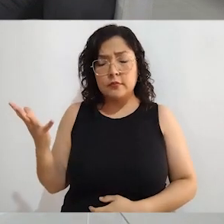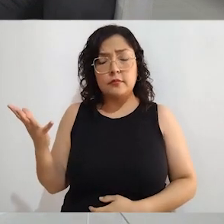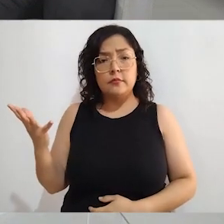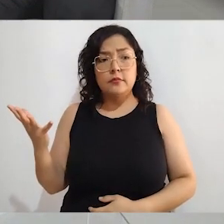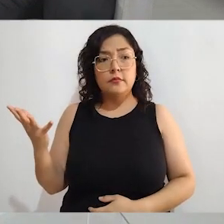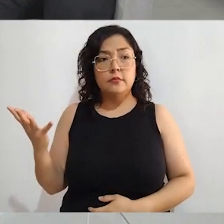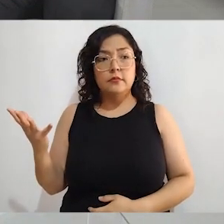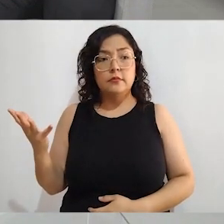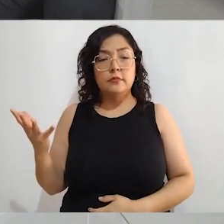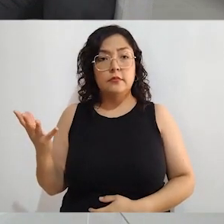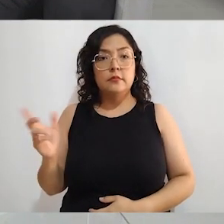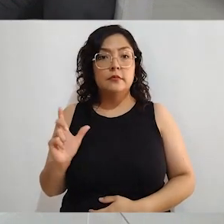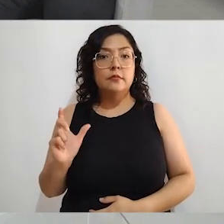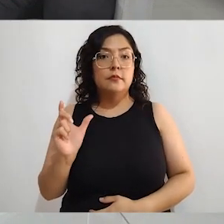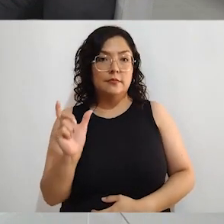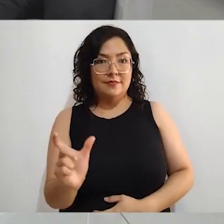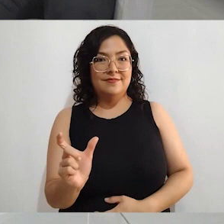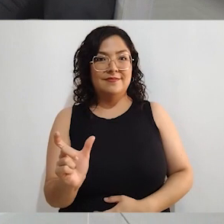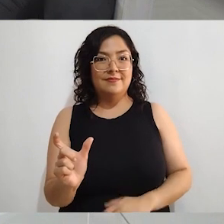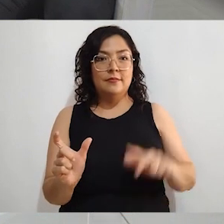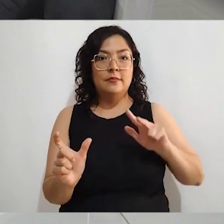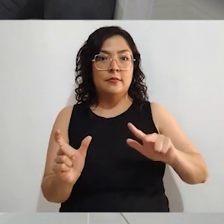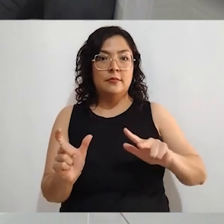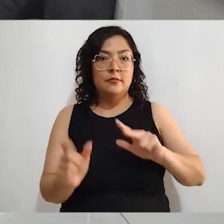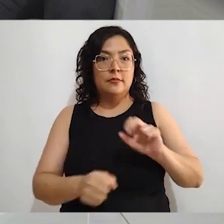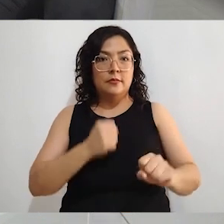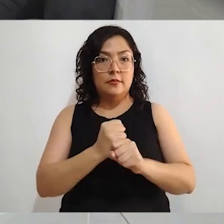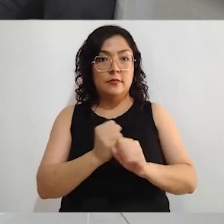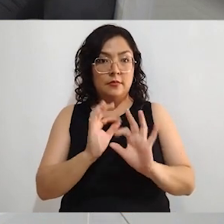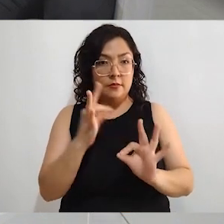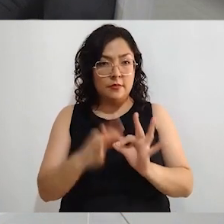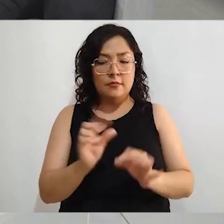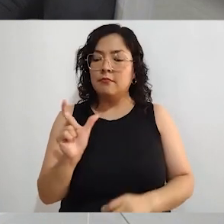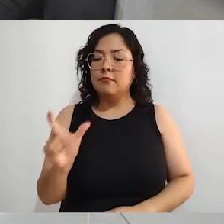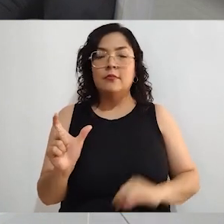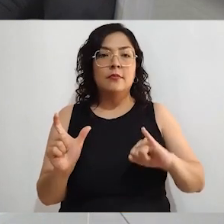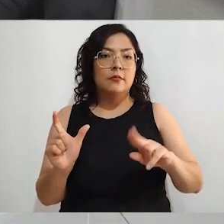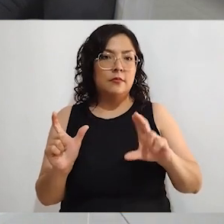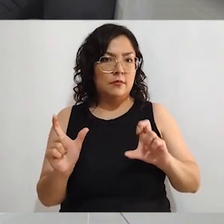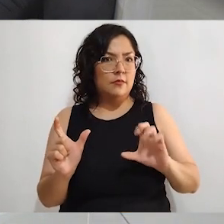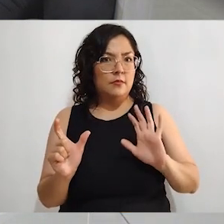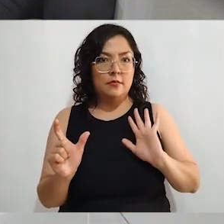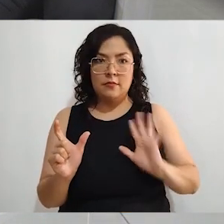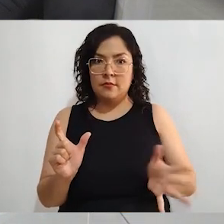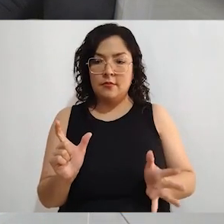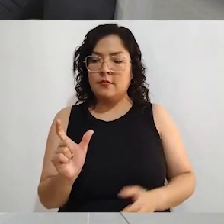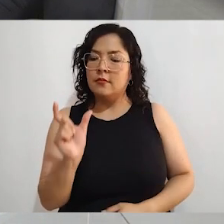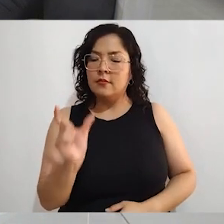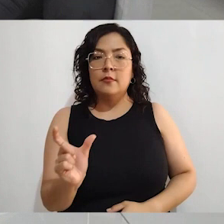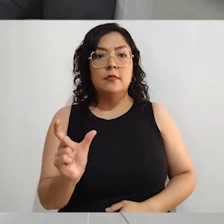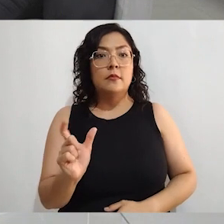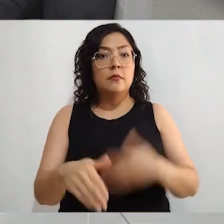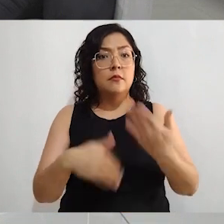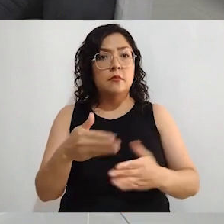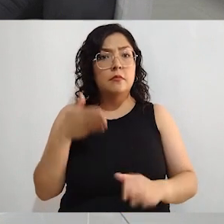sacan su credencial y votan y luego como que se nos baja el ánimo. Y este tipo de actividades, sin lugar a dudas, son